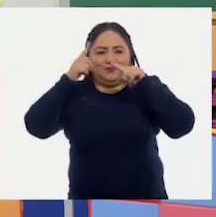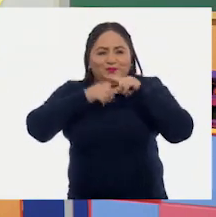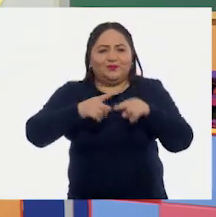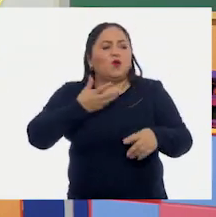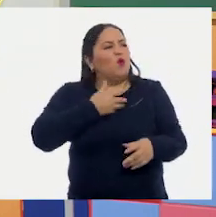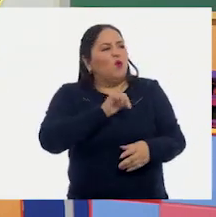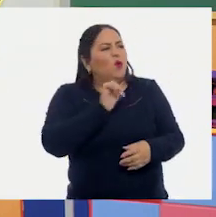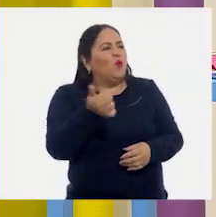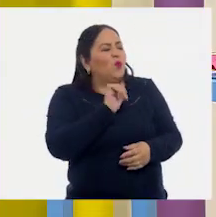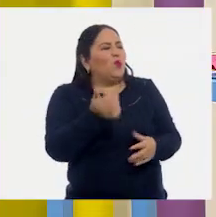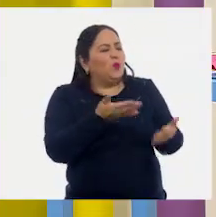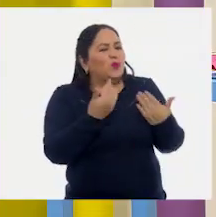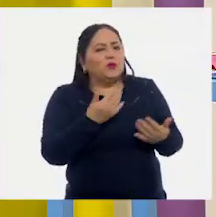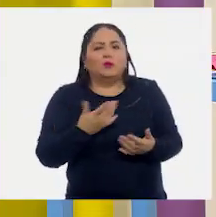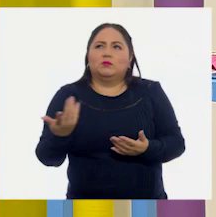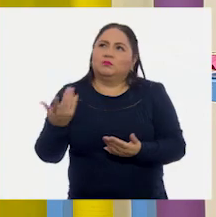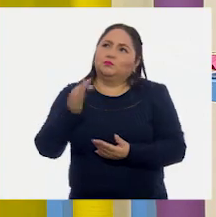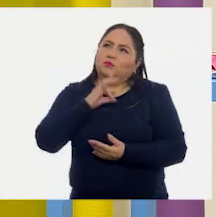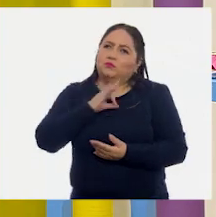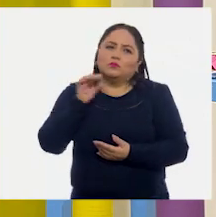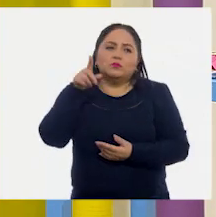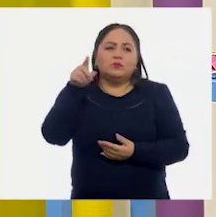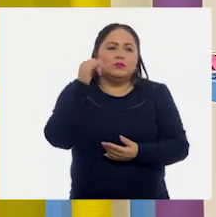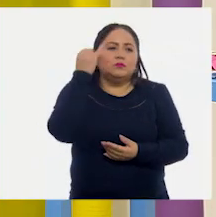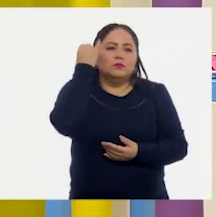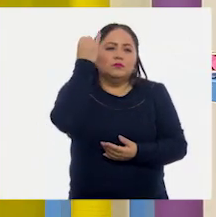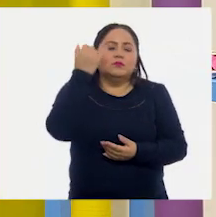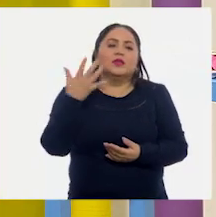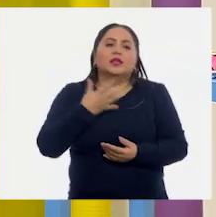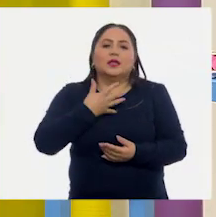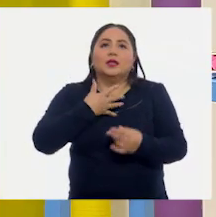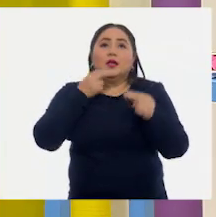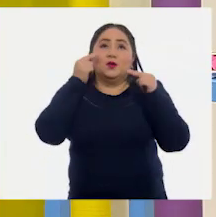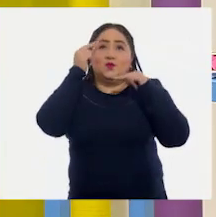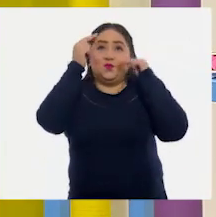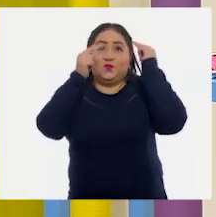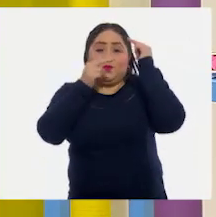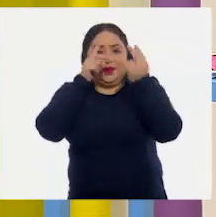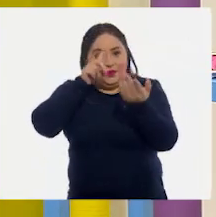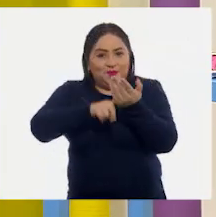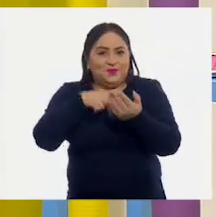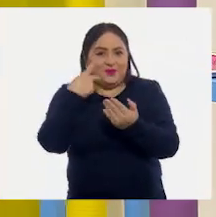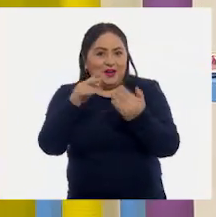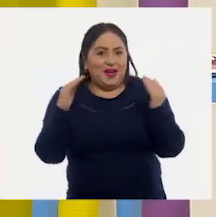Otra. Otra. ¿Te imaginas tener una nube dentro de tu casa?